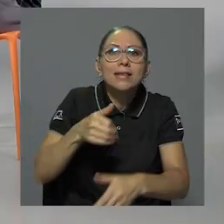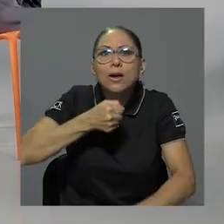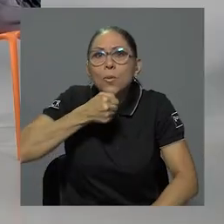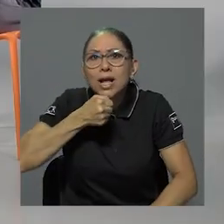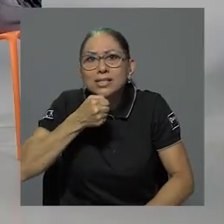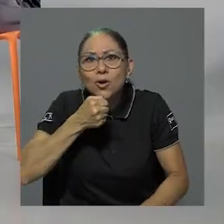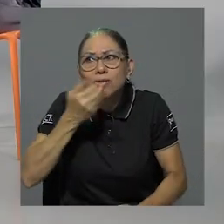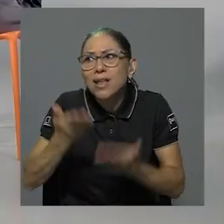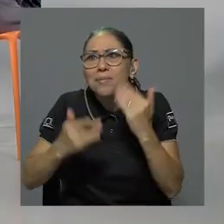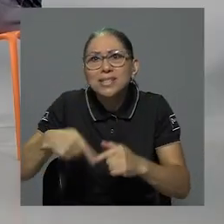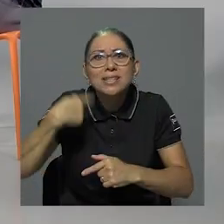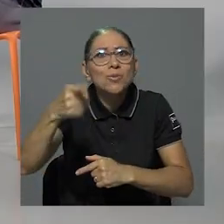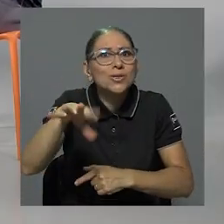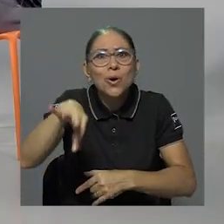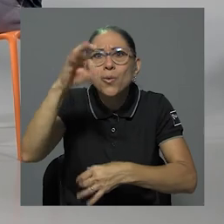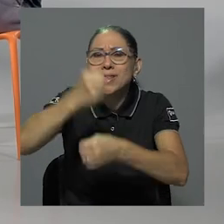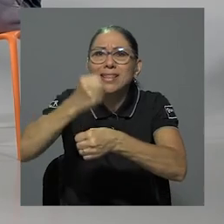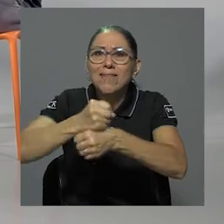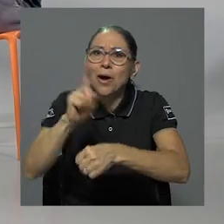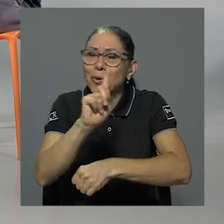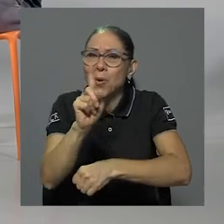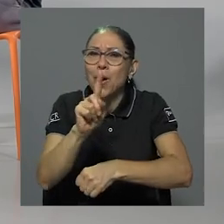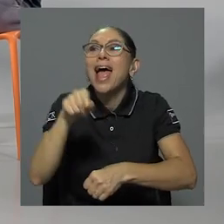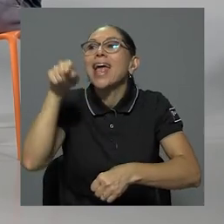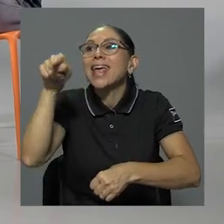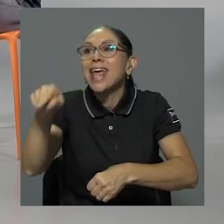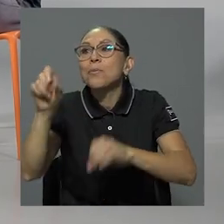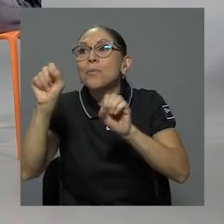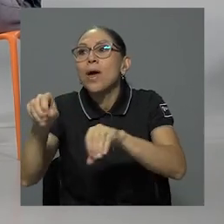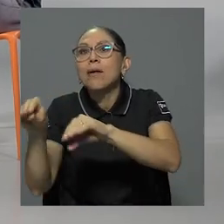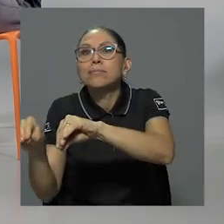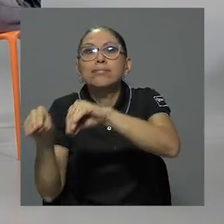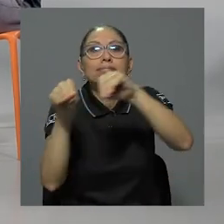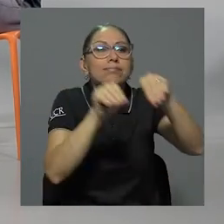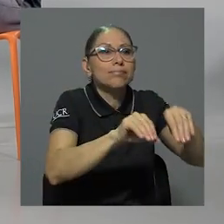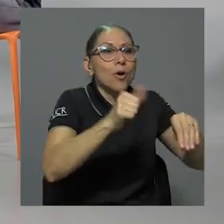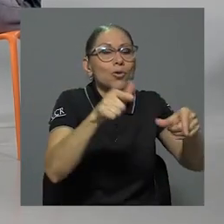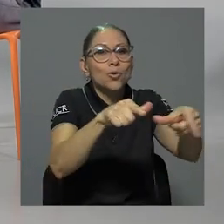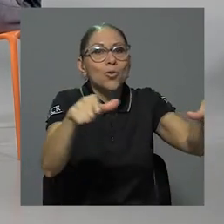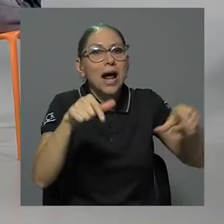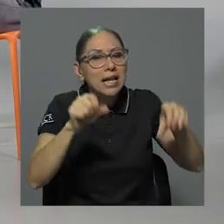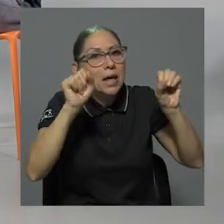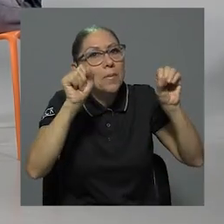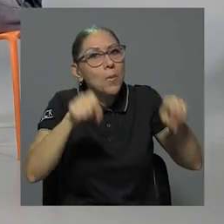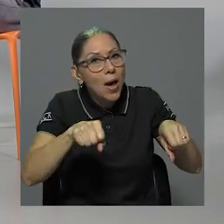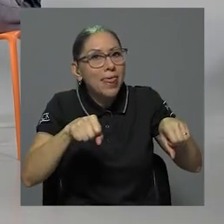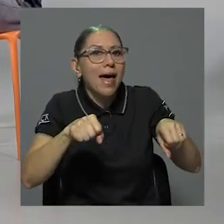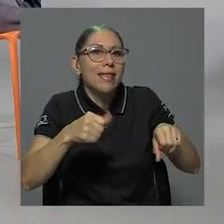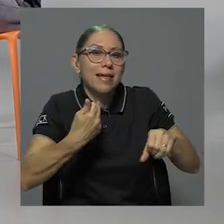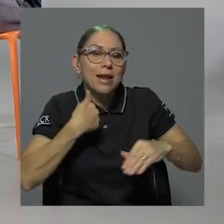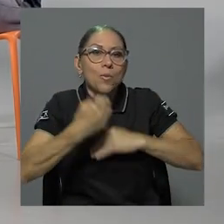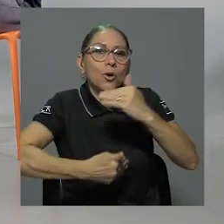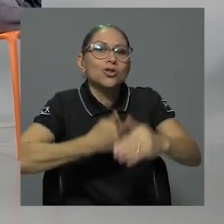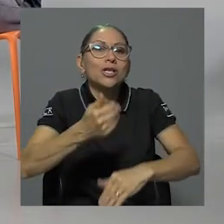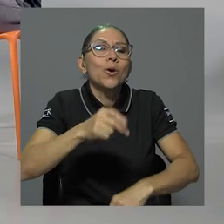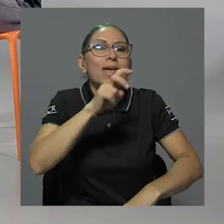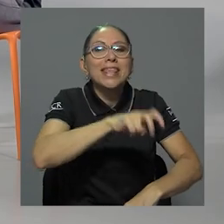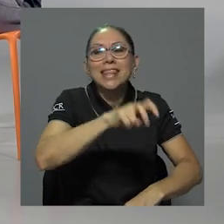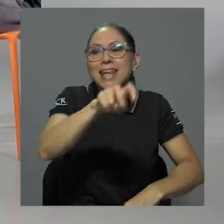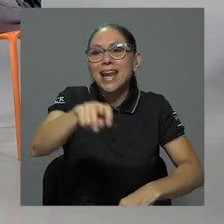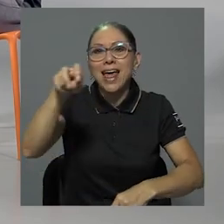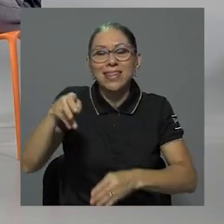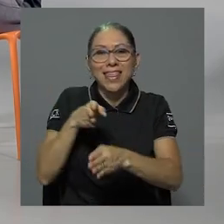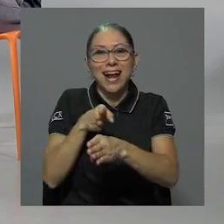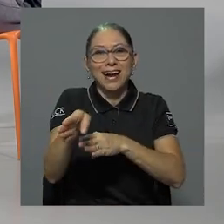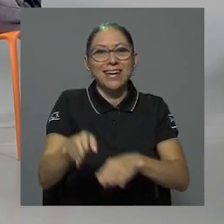otra zona que pueda estar necesitando y que pueda, digamos, beneficiarse de este proceso itinerante, digamos, de la carrera. Muy bien, pues